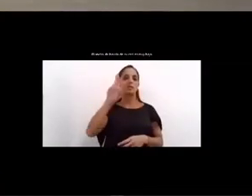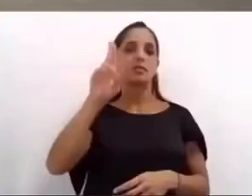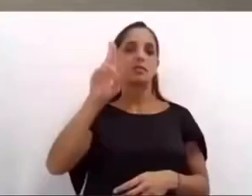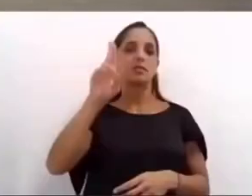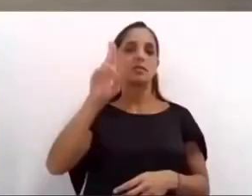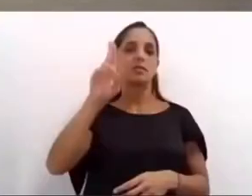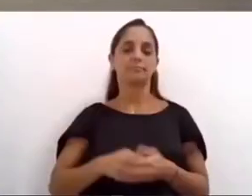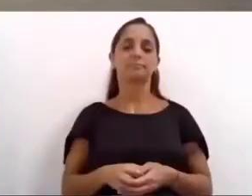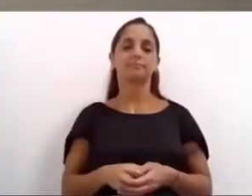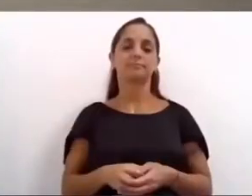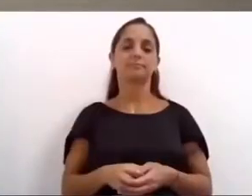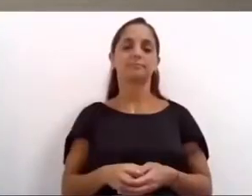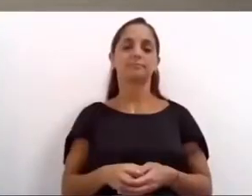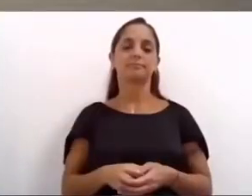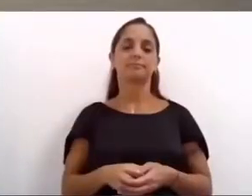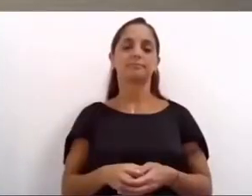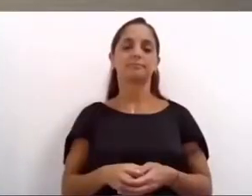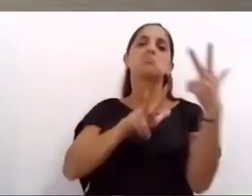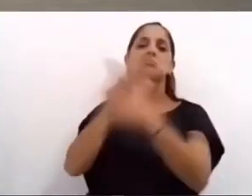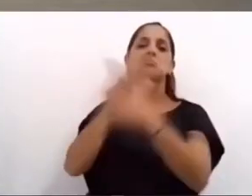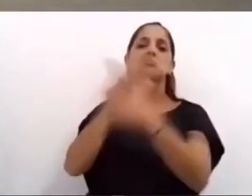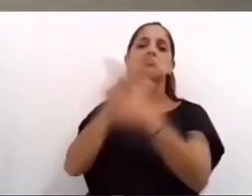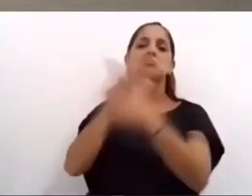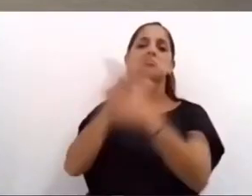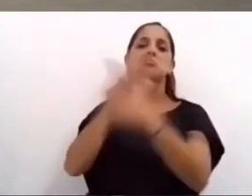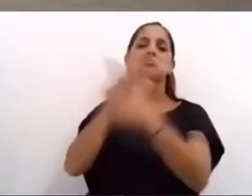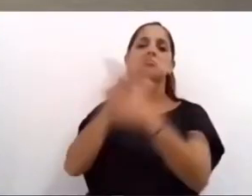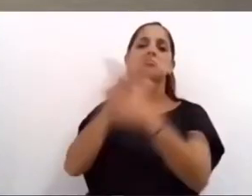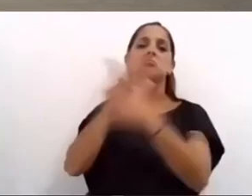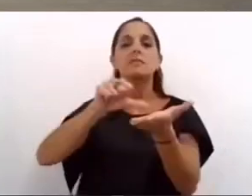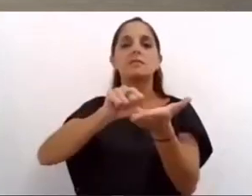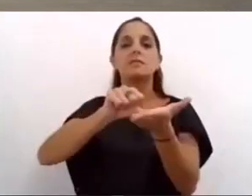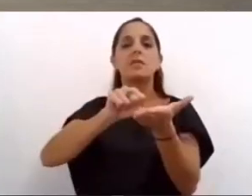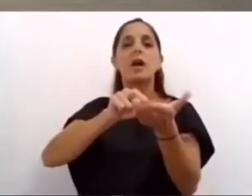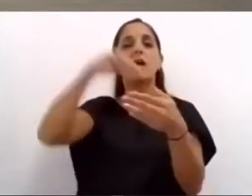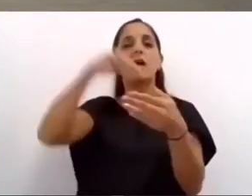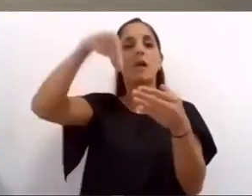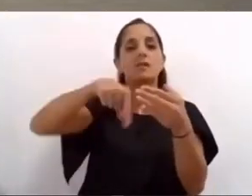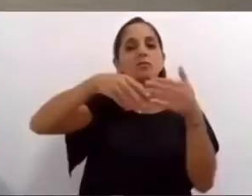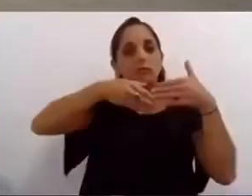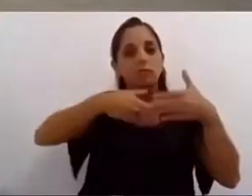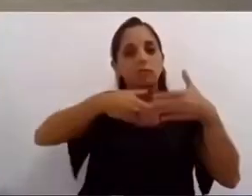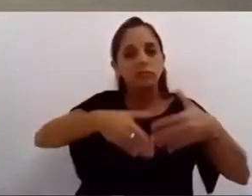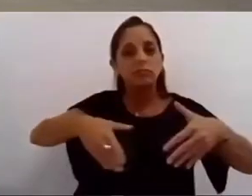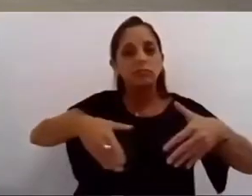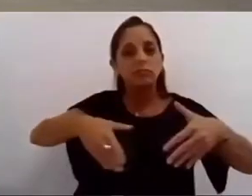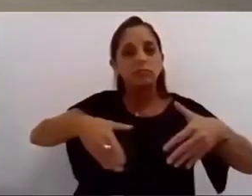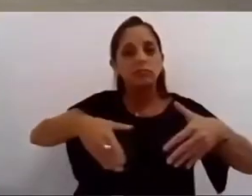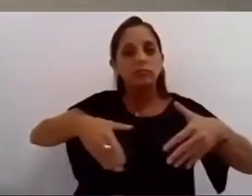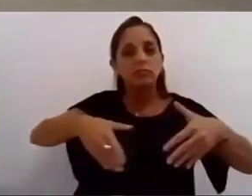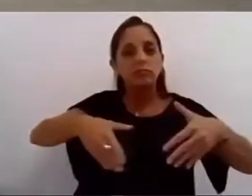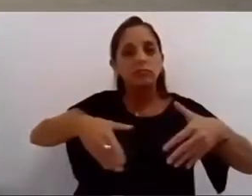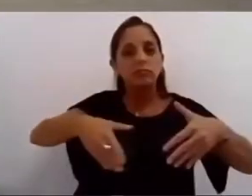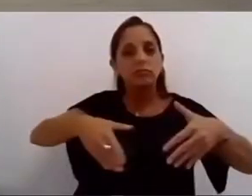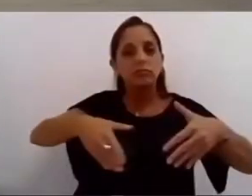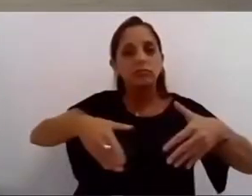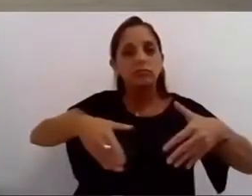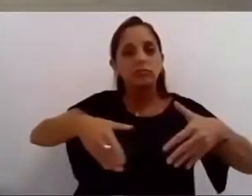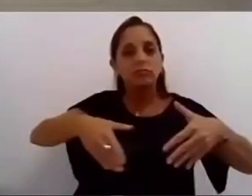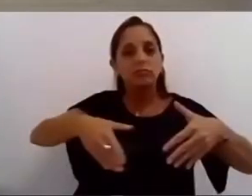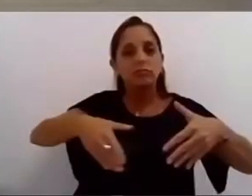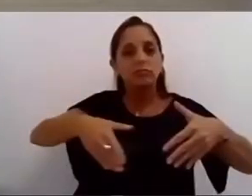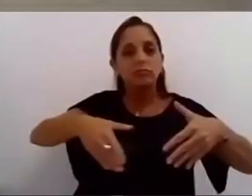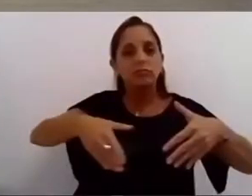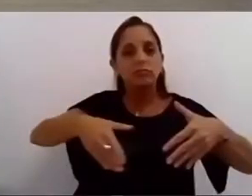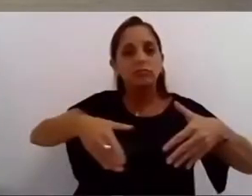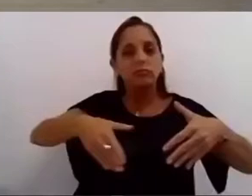siempre que una de nuestras prioridades era abrir la ciudad hacia el sur para que tenga su propio frente al río la semana pasada firmamos con